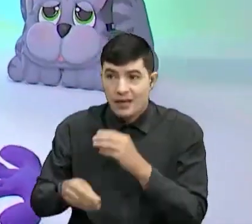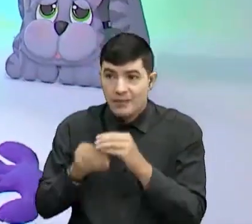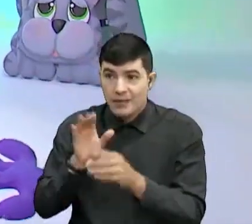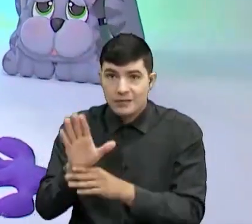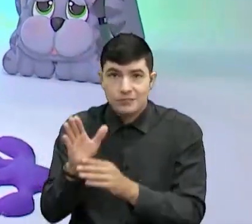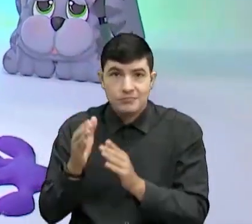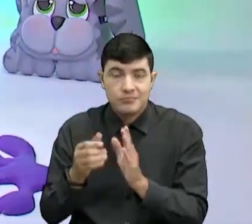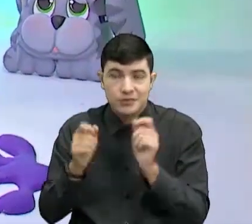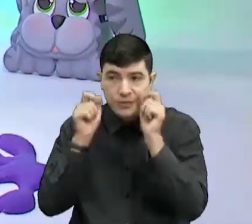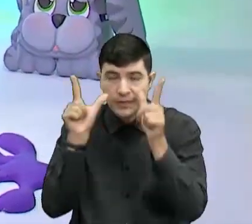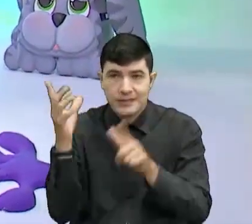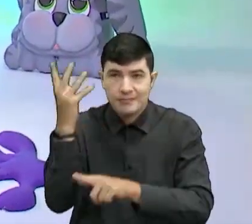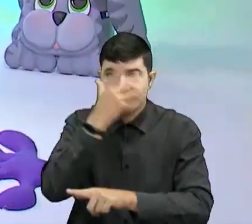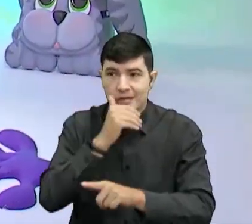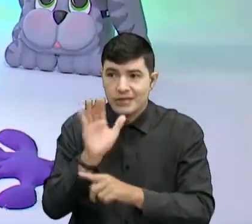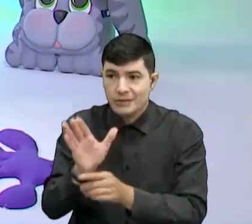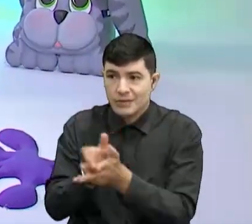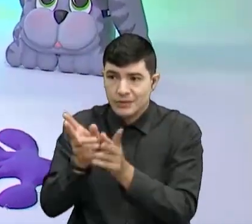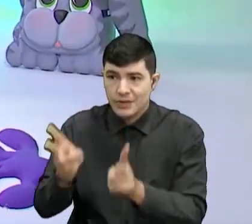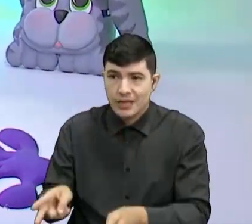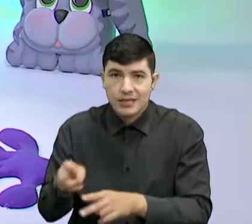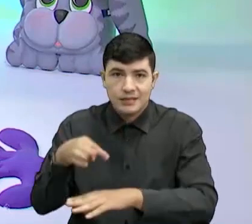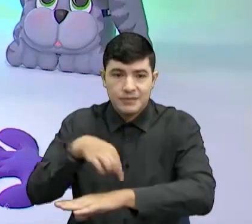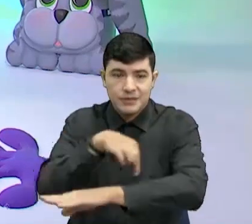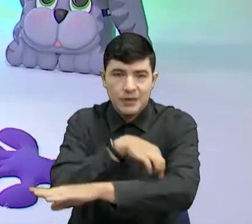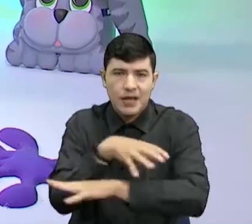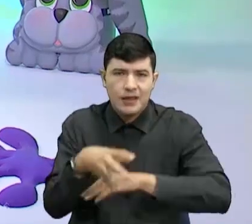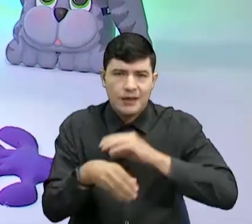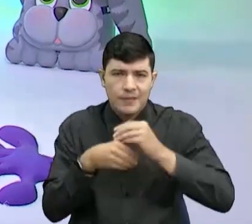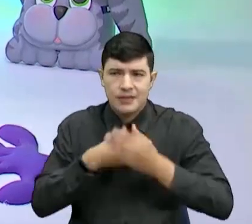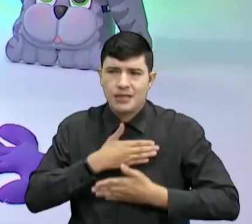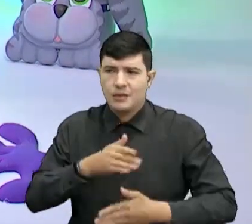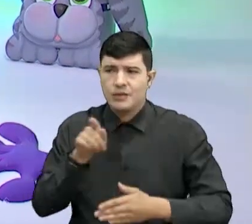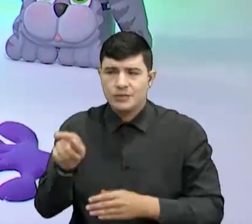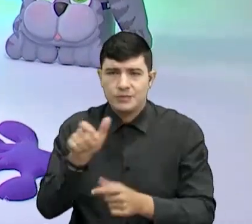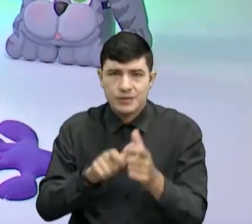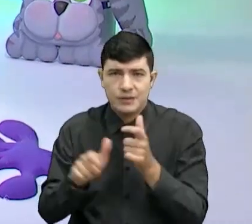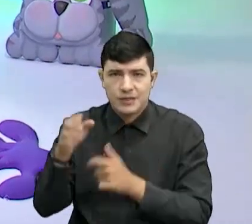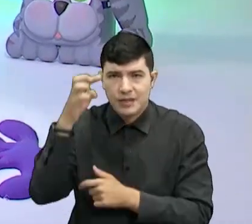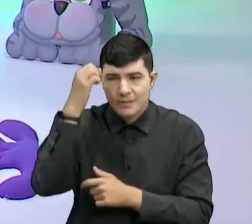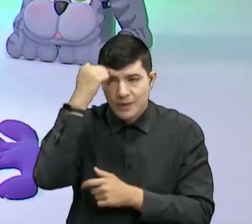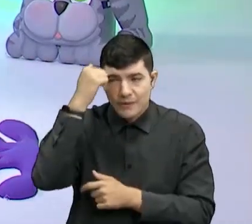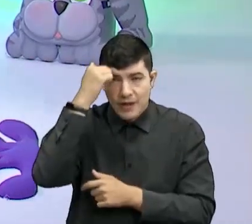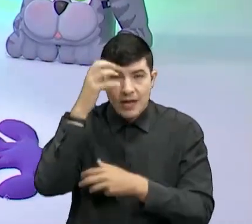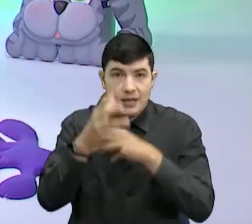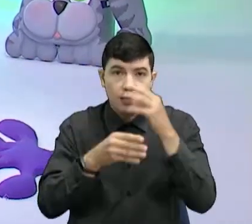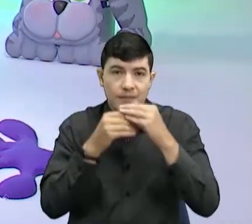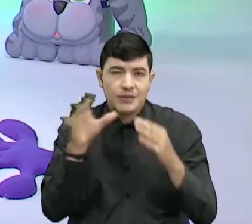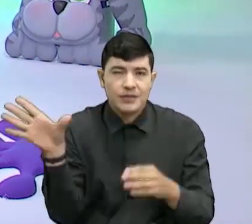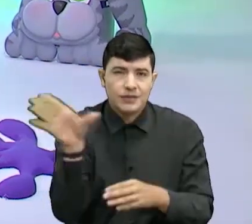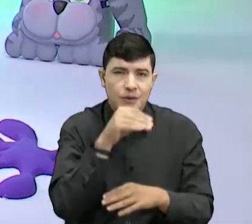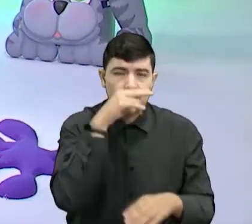sus estudiantes, con los niños de preescolar, saludamos también a todas las profes y por supuesto a todos los niños que nos ven y nos escuchan, que viven muy